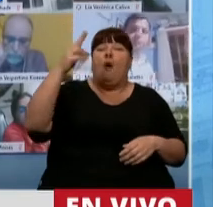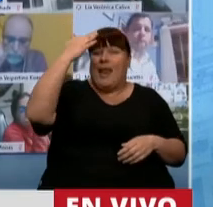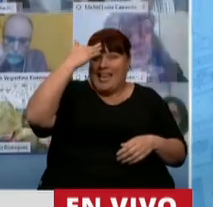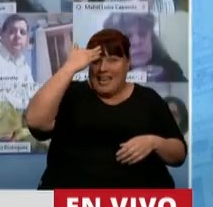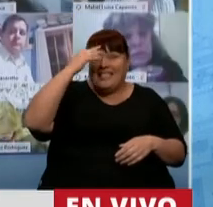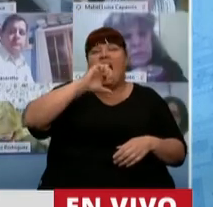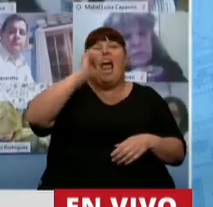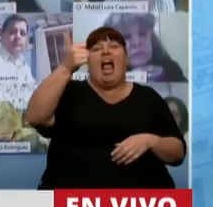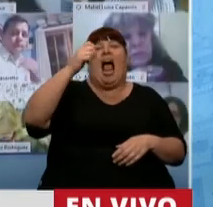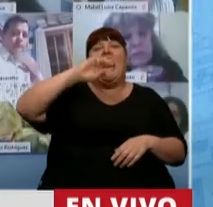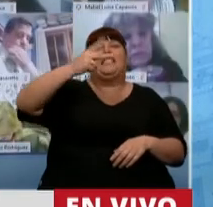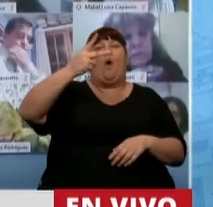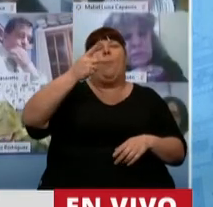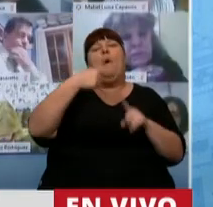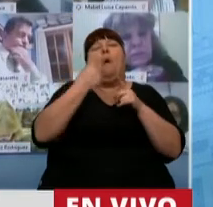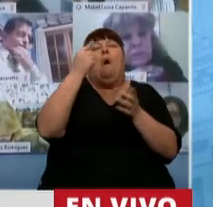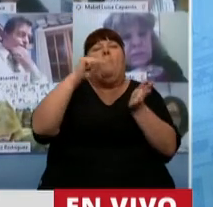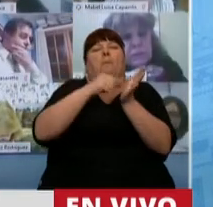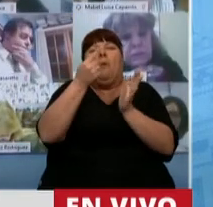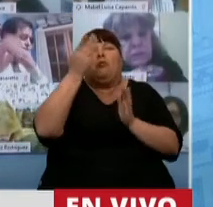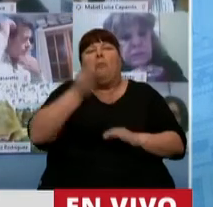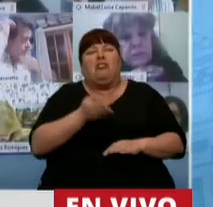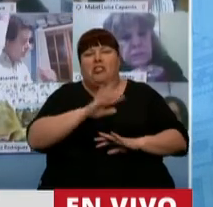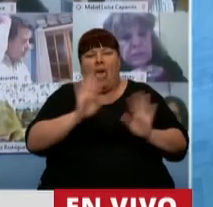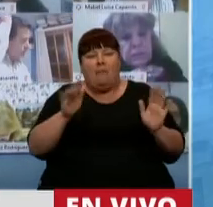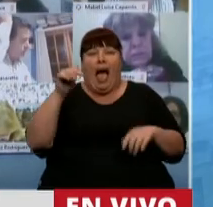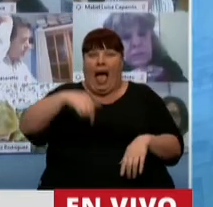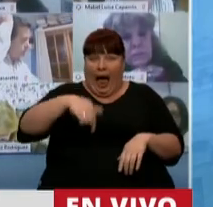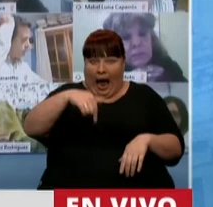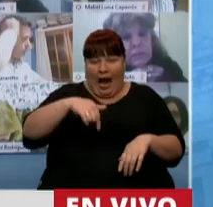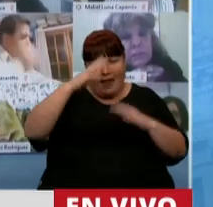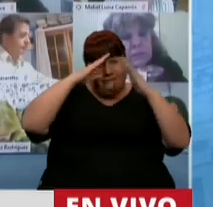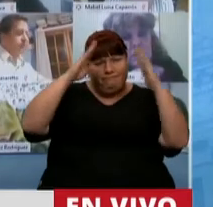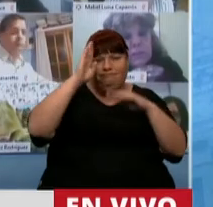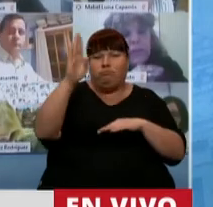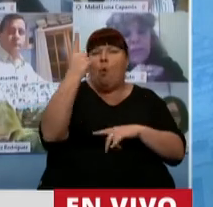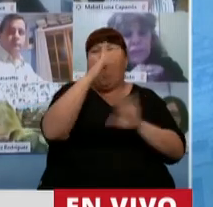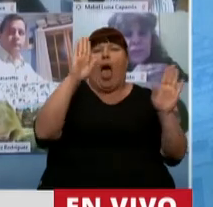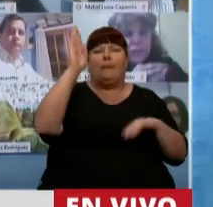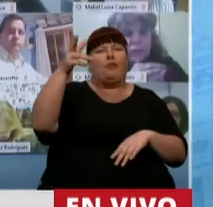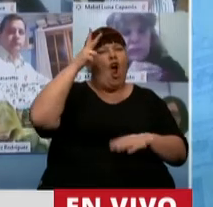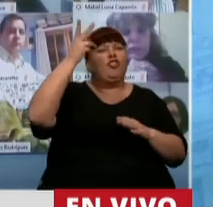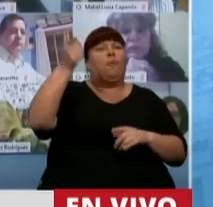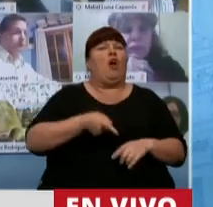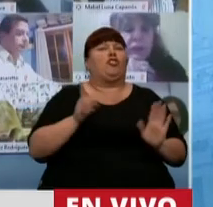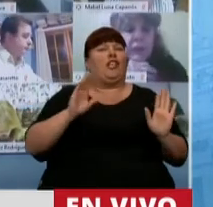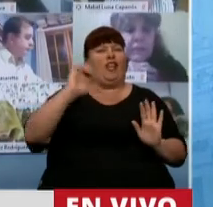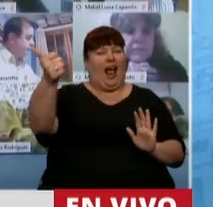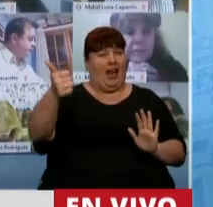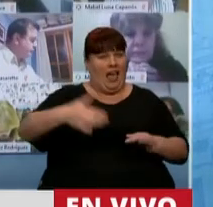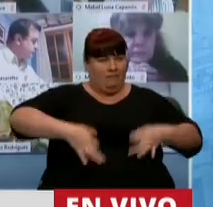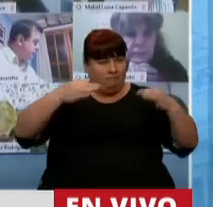ganaron en segunda vuelta por un punto y pico, esta vez perdieron en primera vuelta por ocho puntos. La